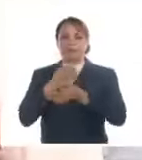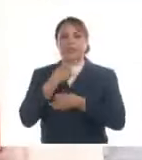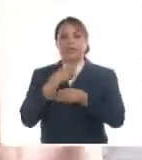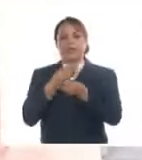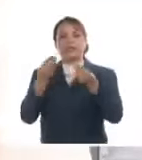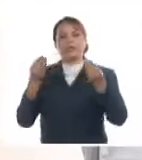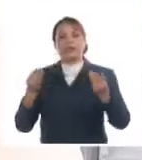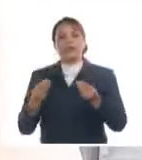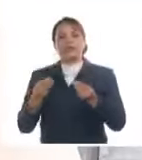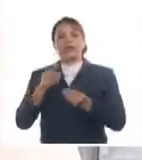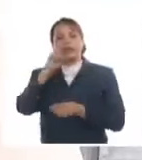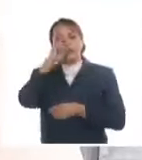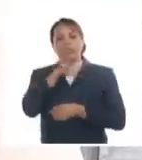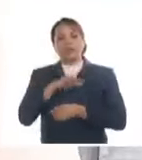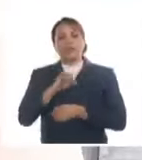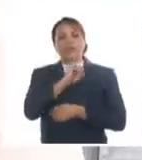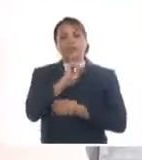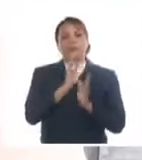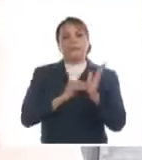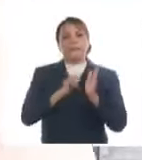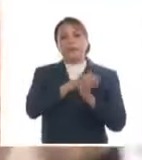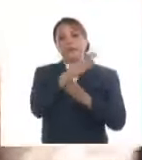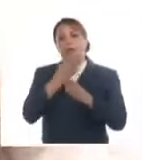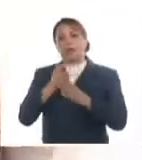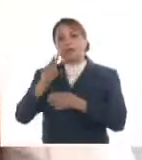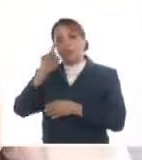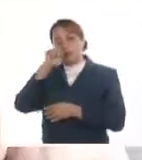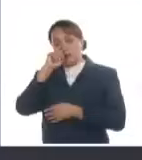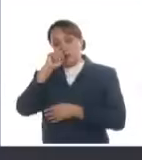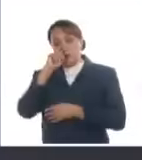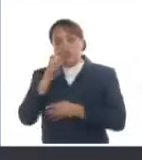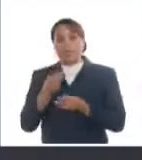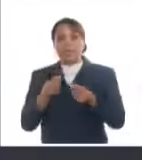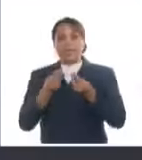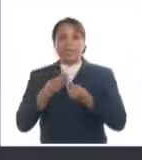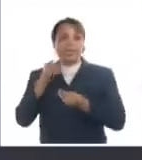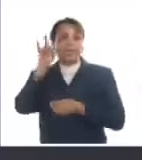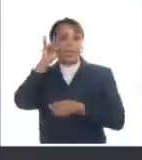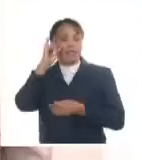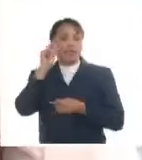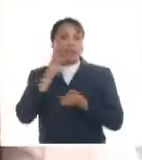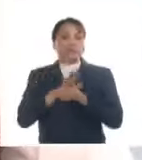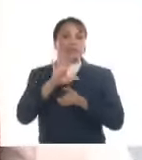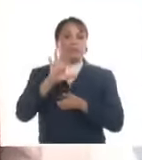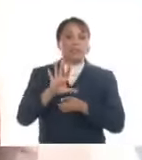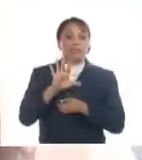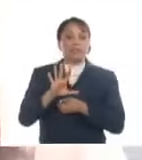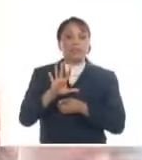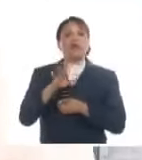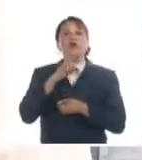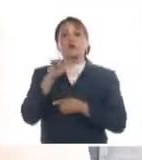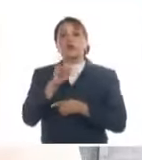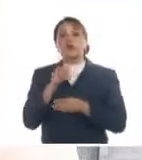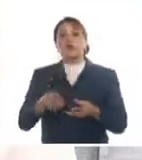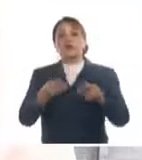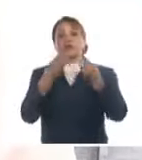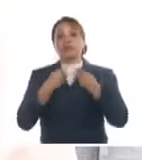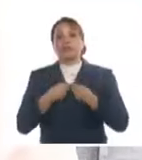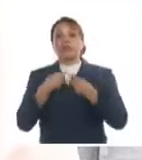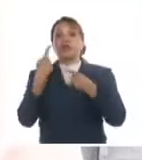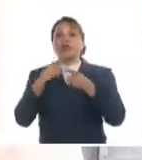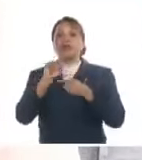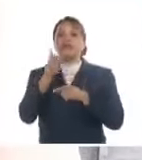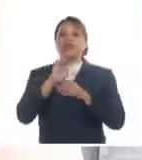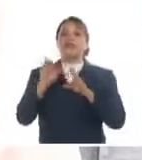niños de seis meses a dos años, que son los que no reciben leche desde el día 5 y van a recibir también el equivalente a 10